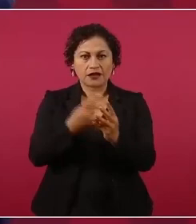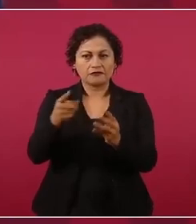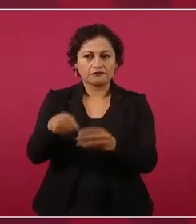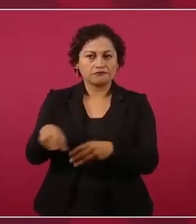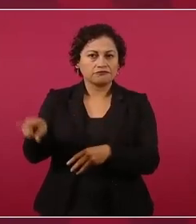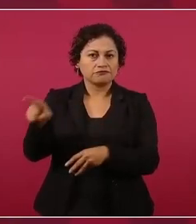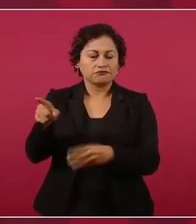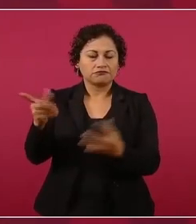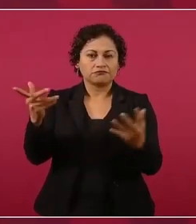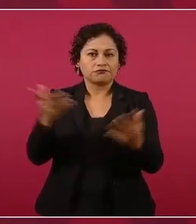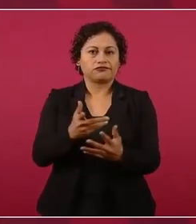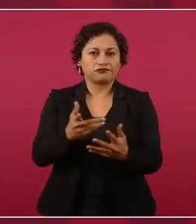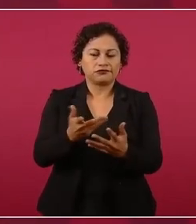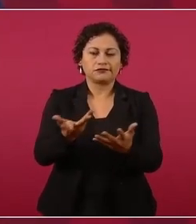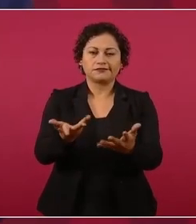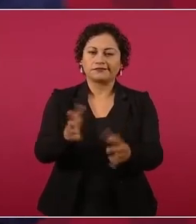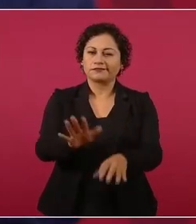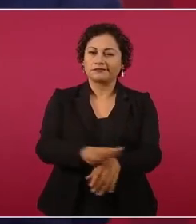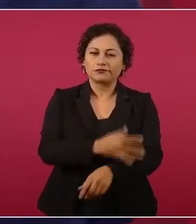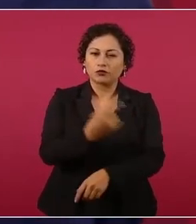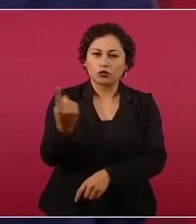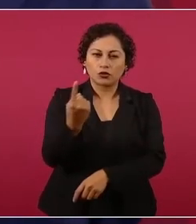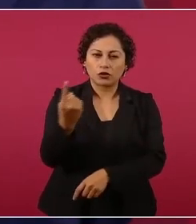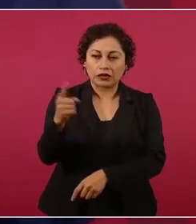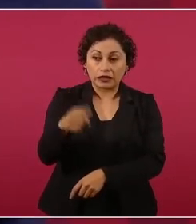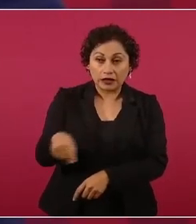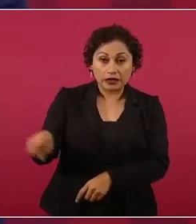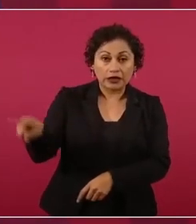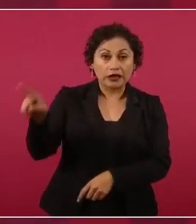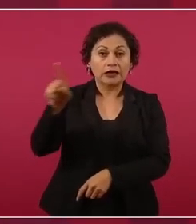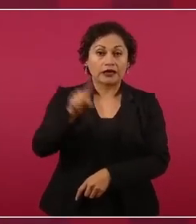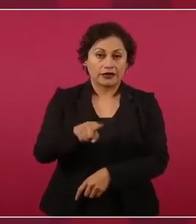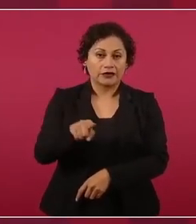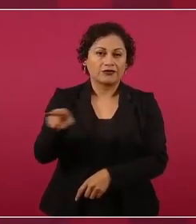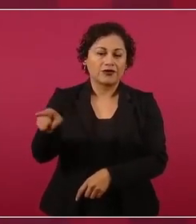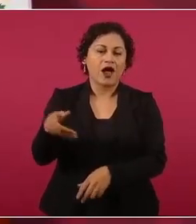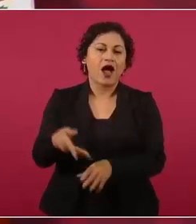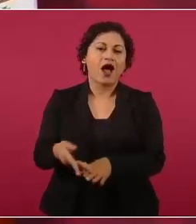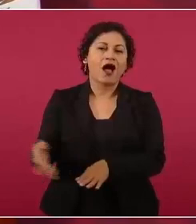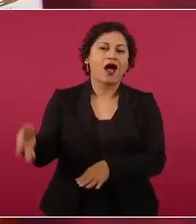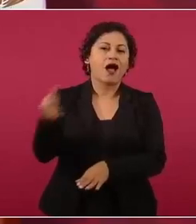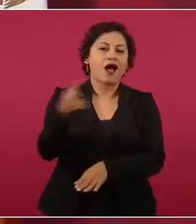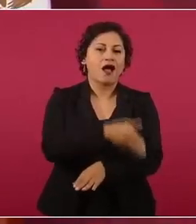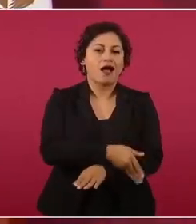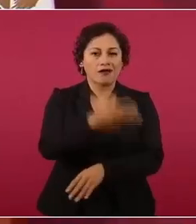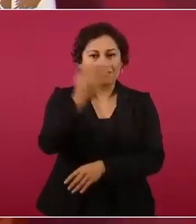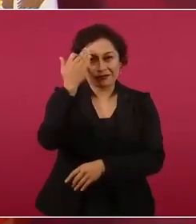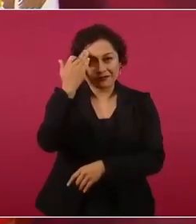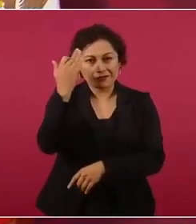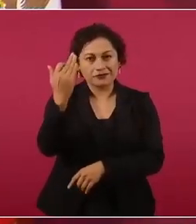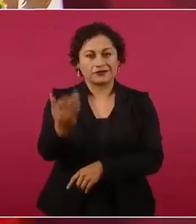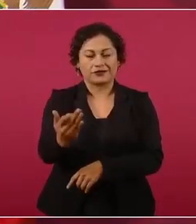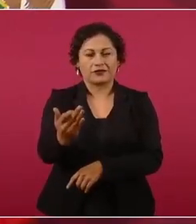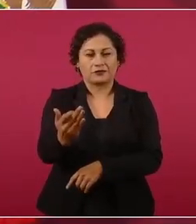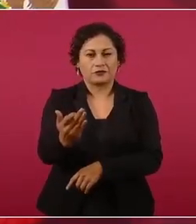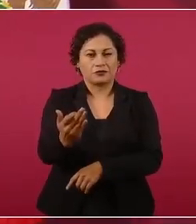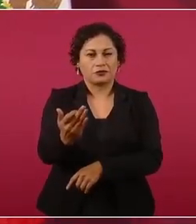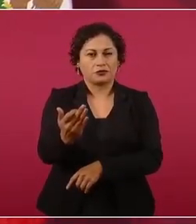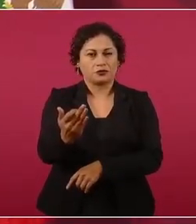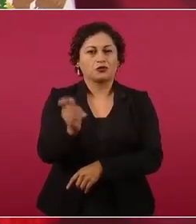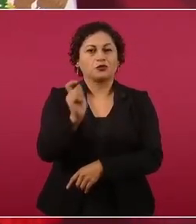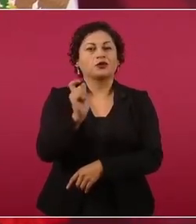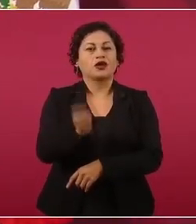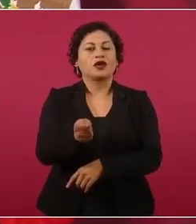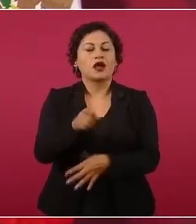compartían con los